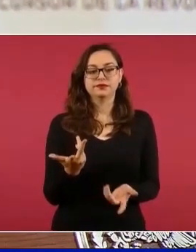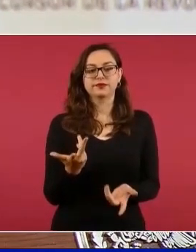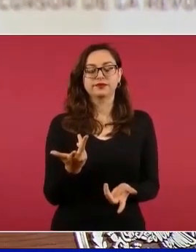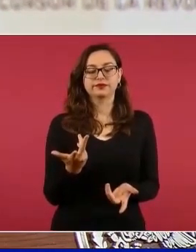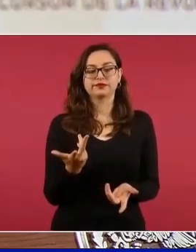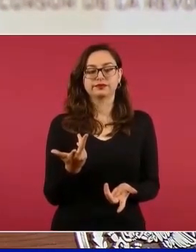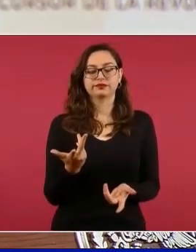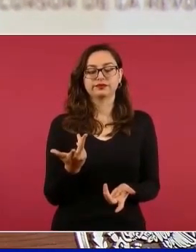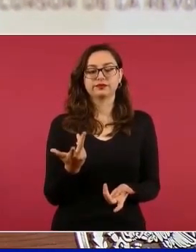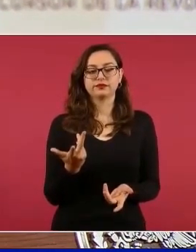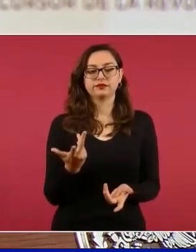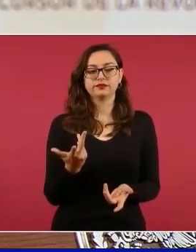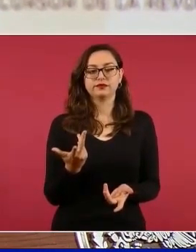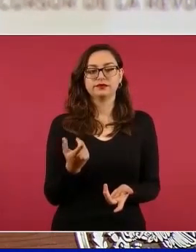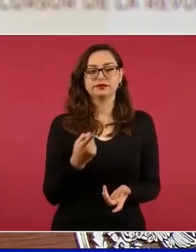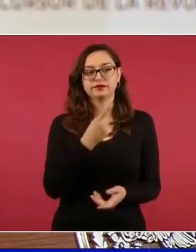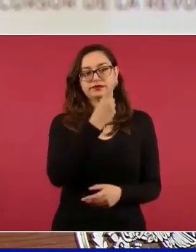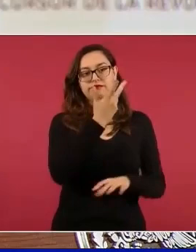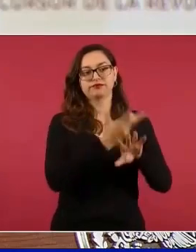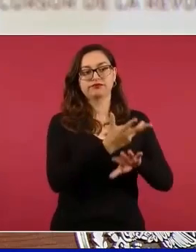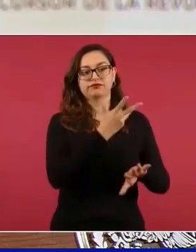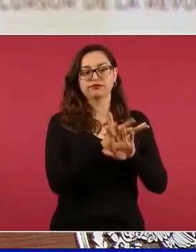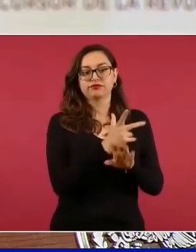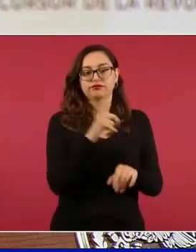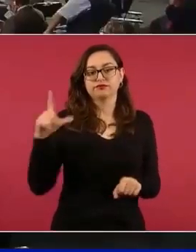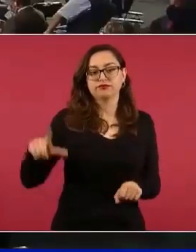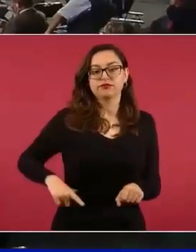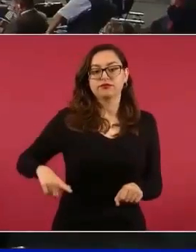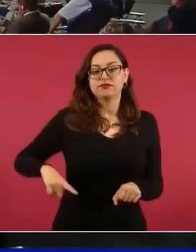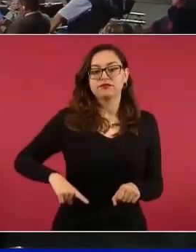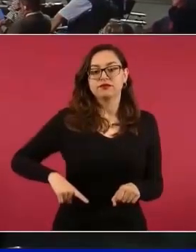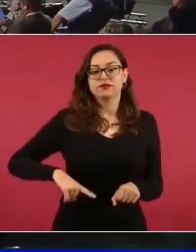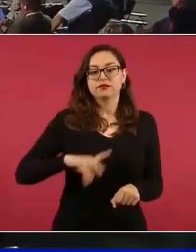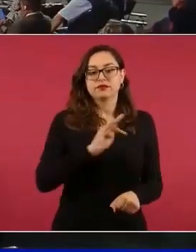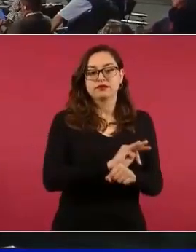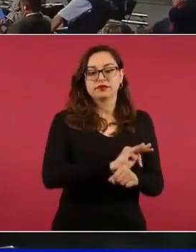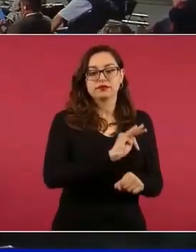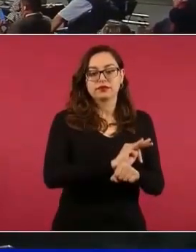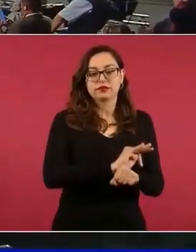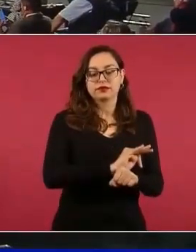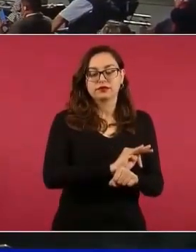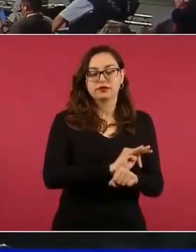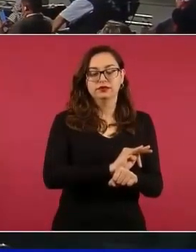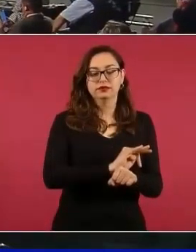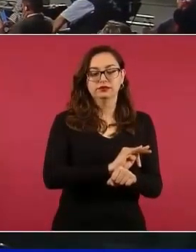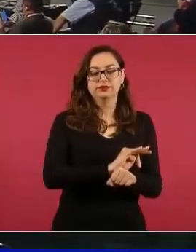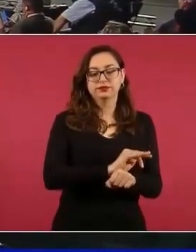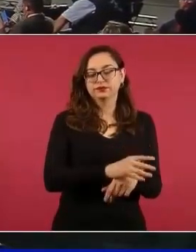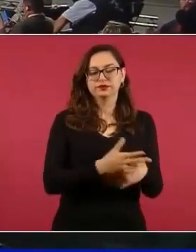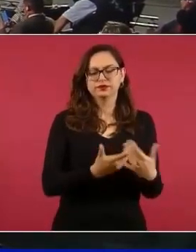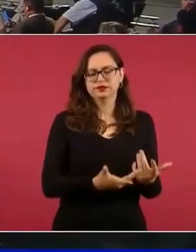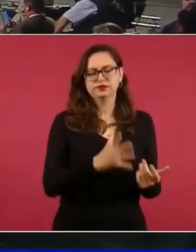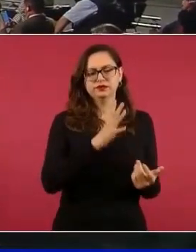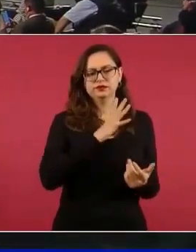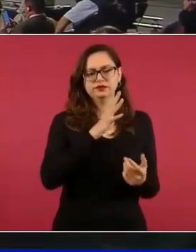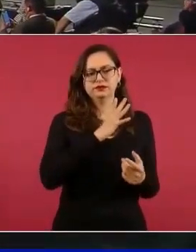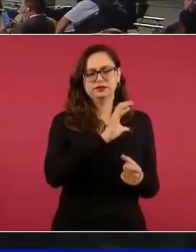al gobierno de Estados Unidos y otros,